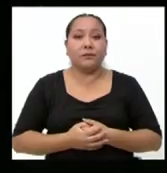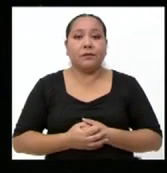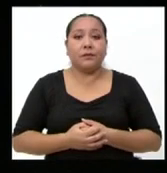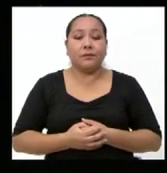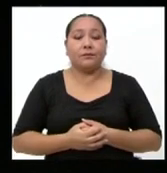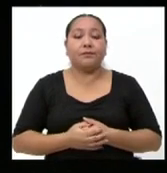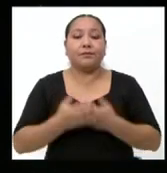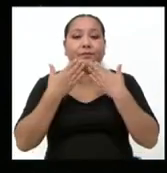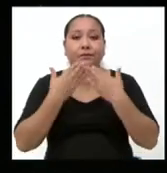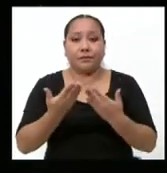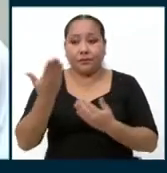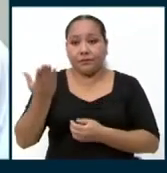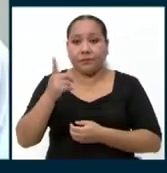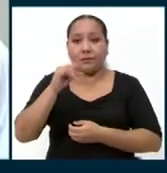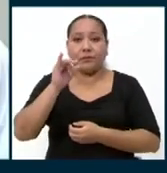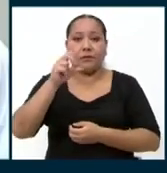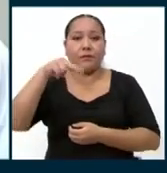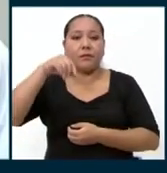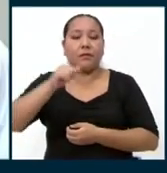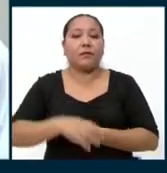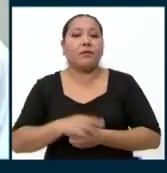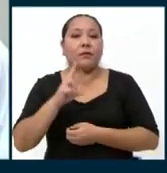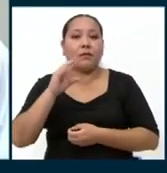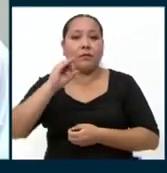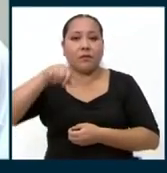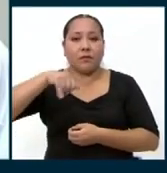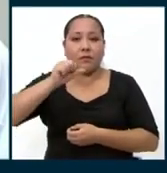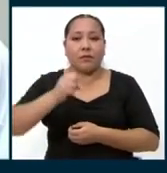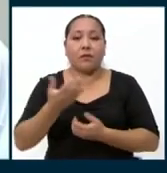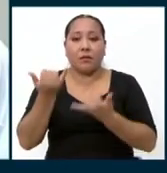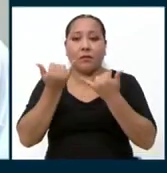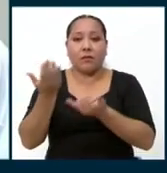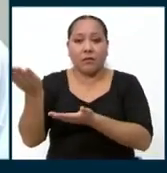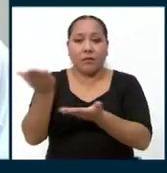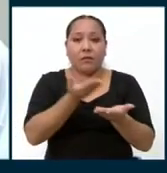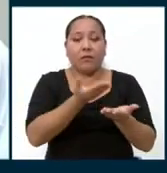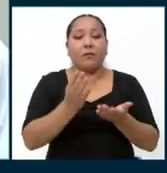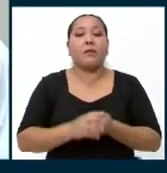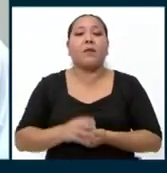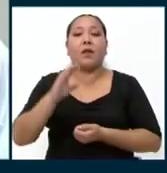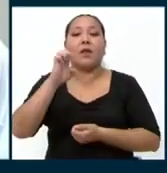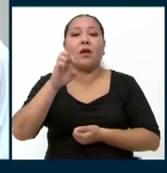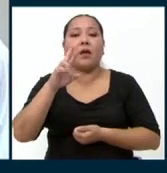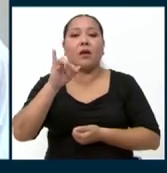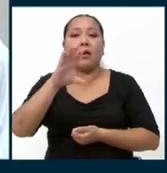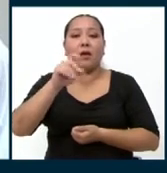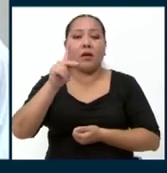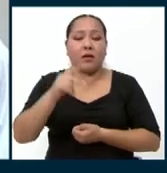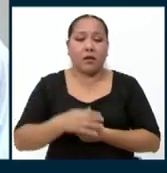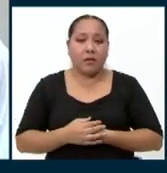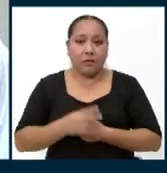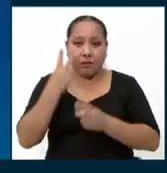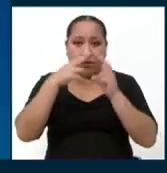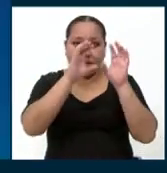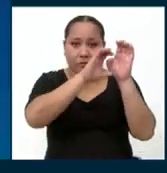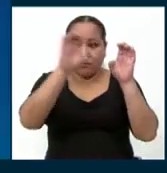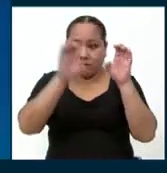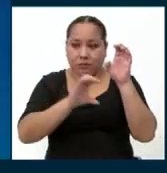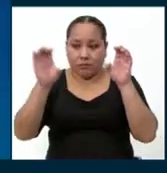Muchas gracias, candidata Liliana Rojas. Vamos ahora a dar el turno del candidato Erick Verano. Vamos a ver el mosaico.